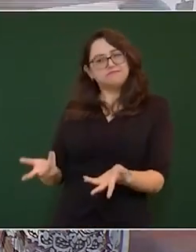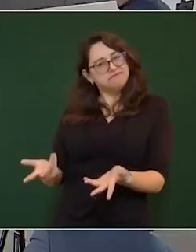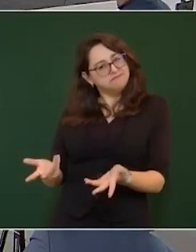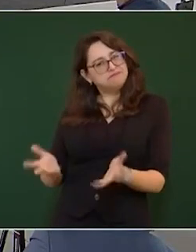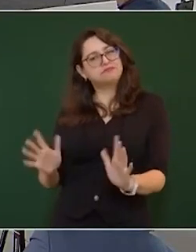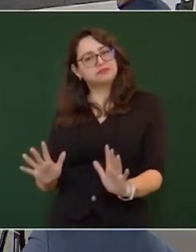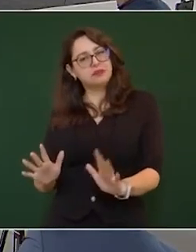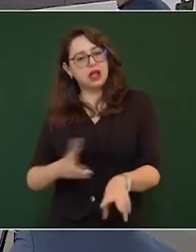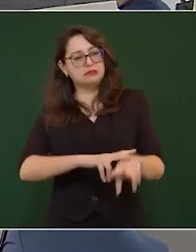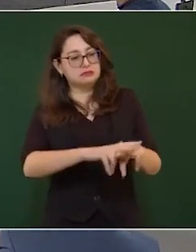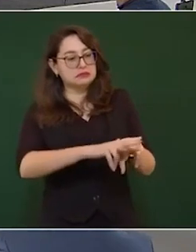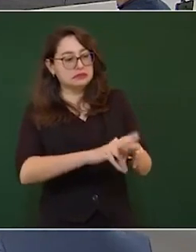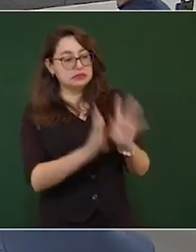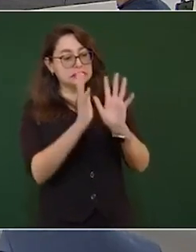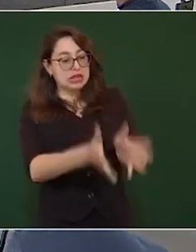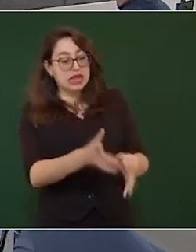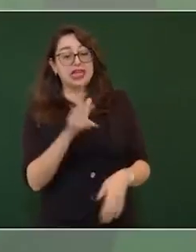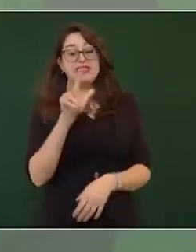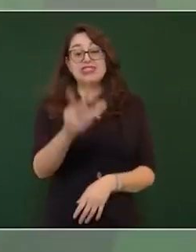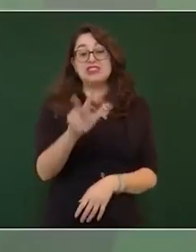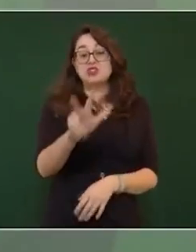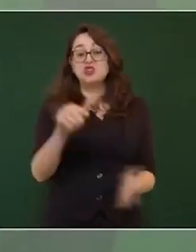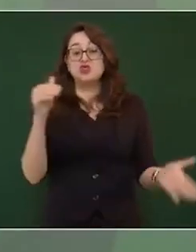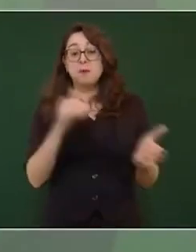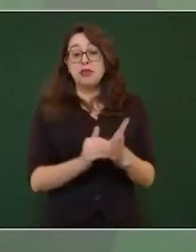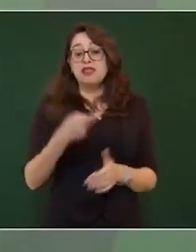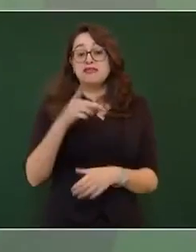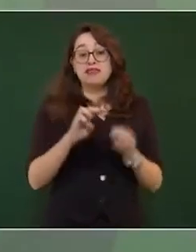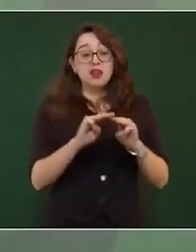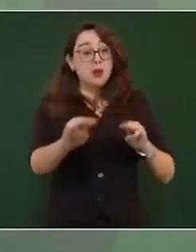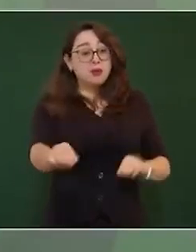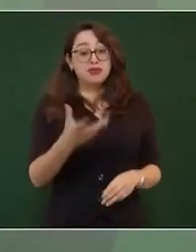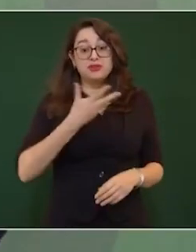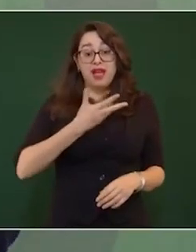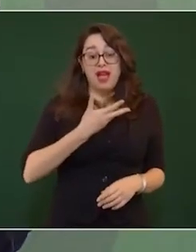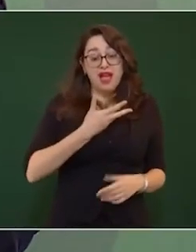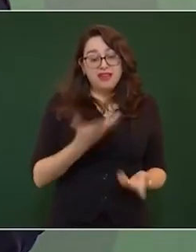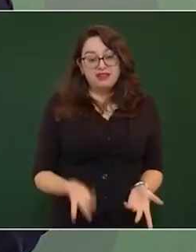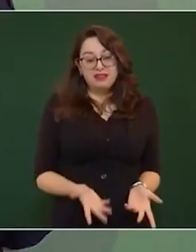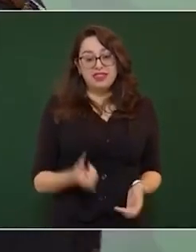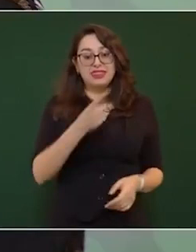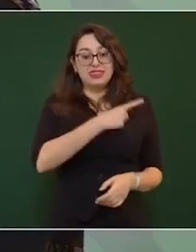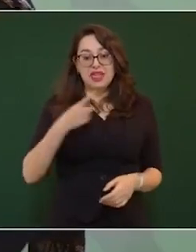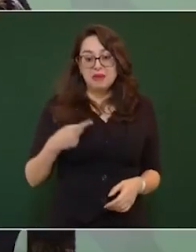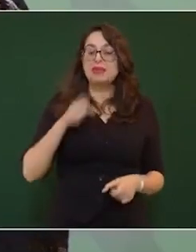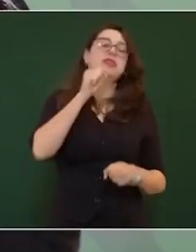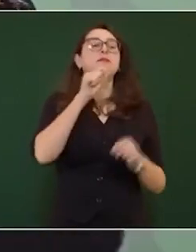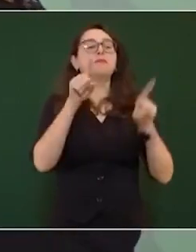que se debió utilizar desde hace mucho tiempo, pero